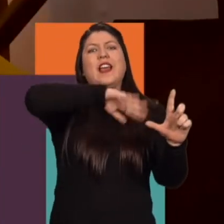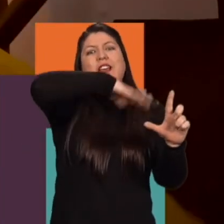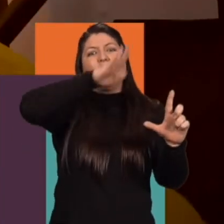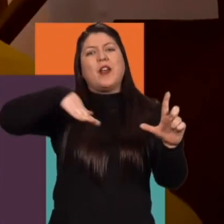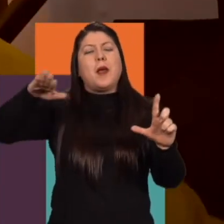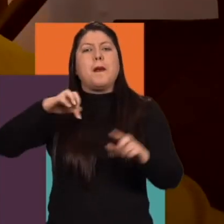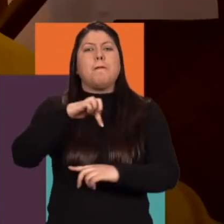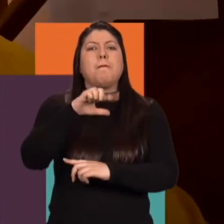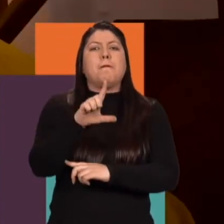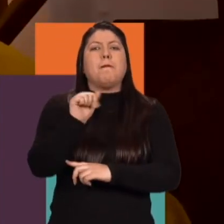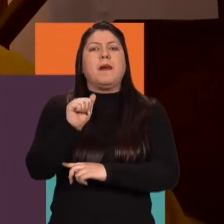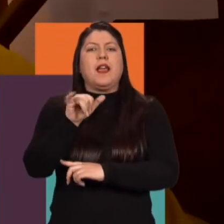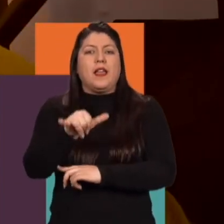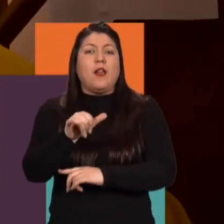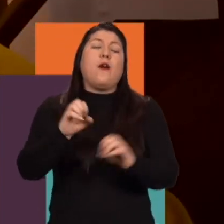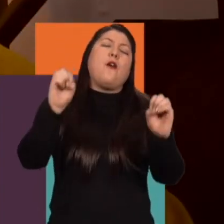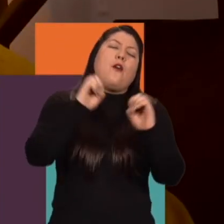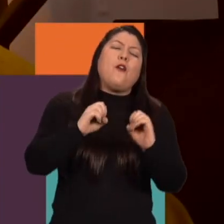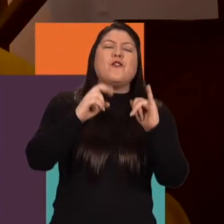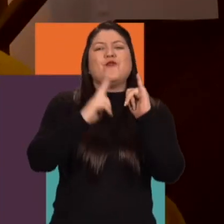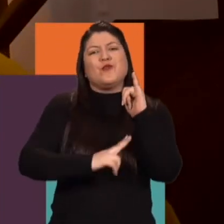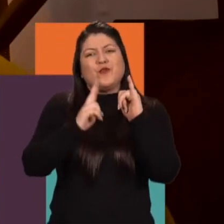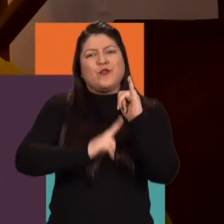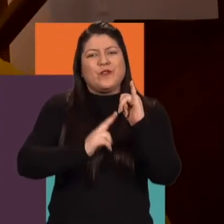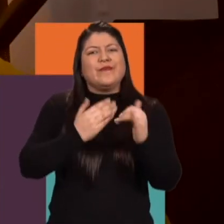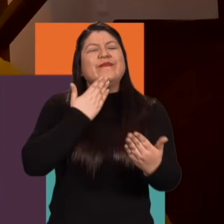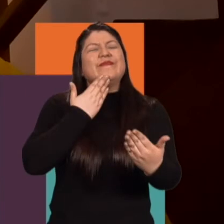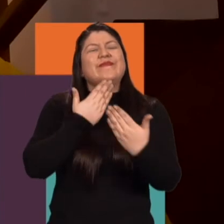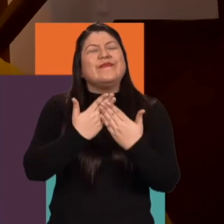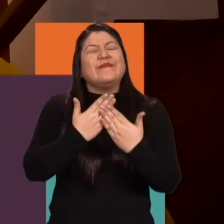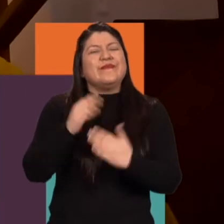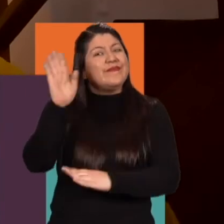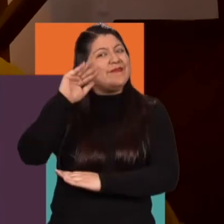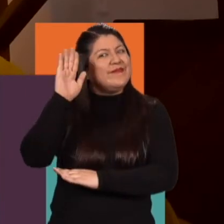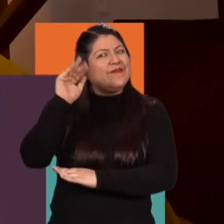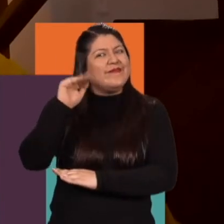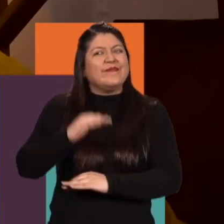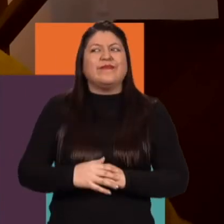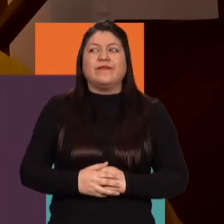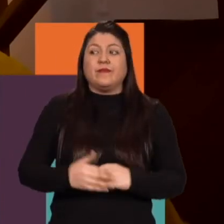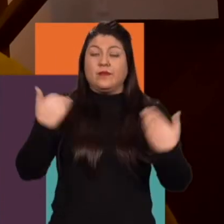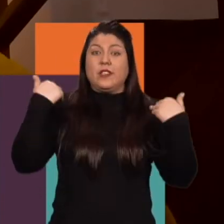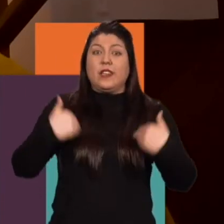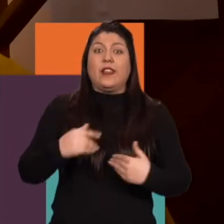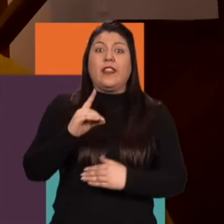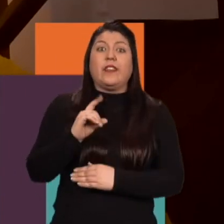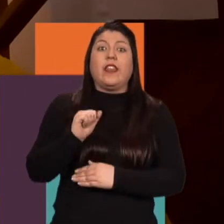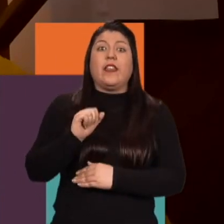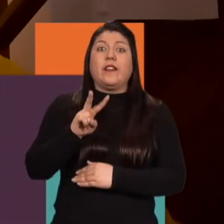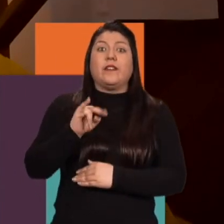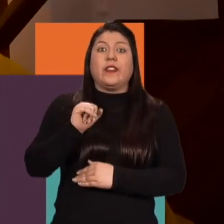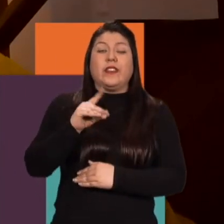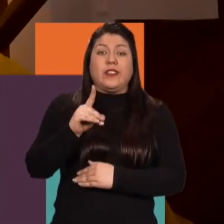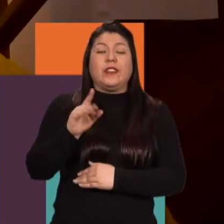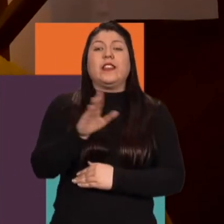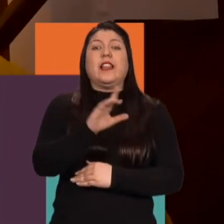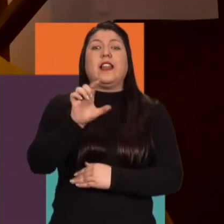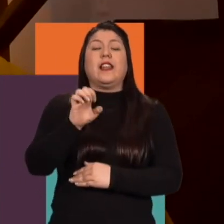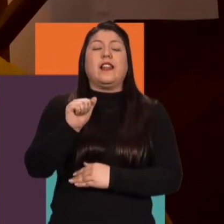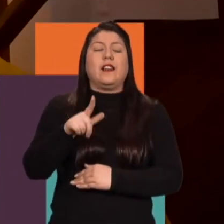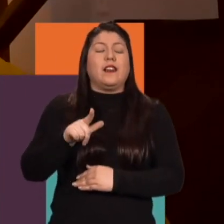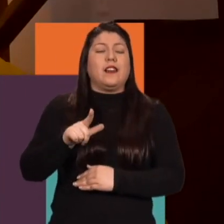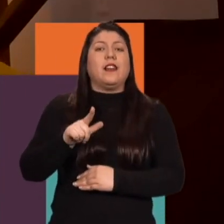invito a todos a que vean la casa de colores la pueden ver en Teleantioquia Play o en el canal de Teleantioquia de YouTube